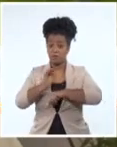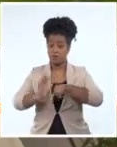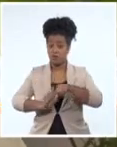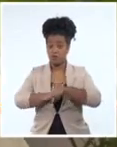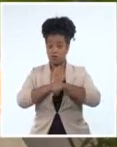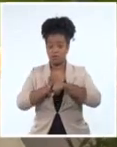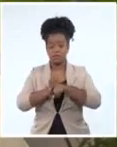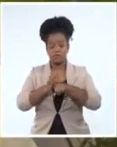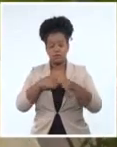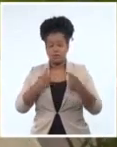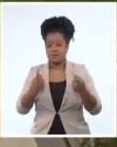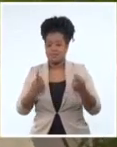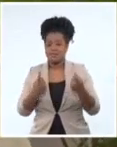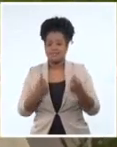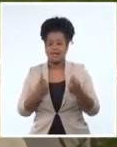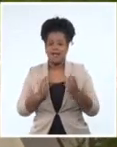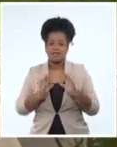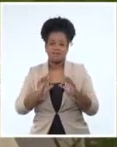necesitaba mucho eso.